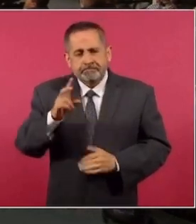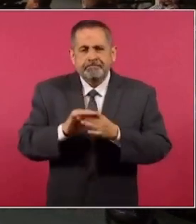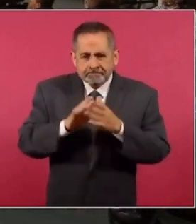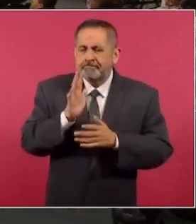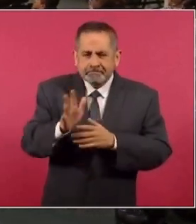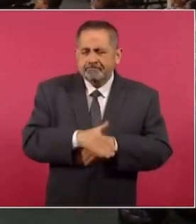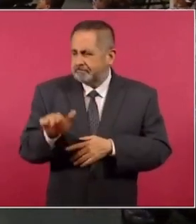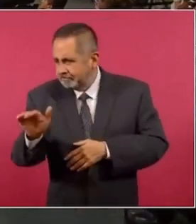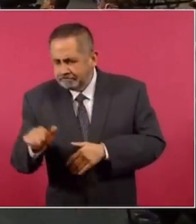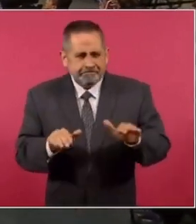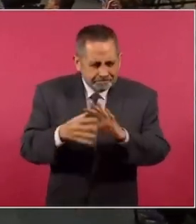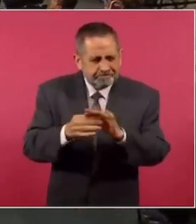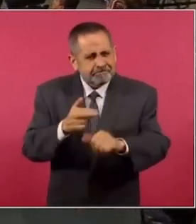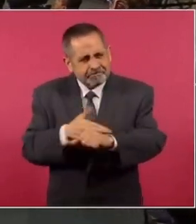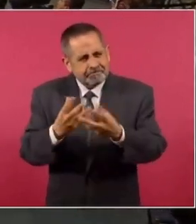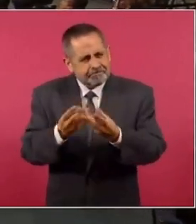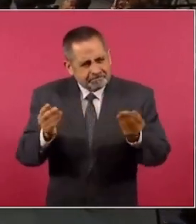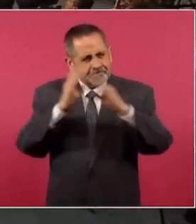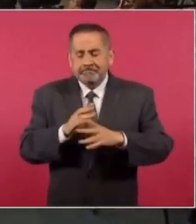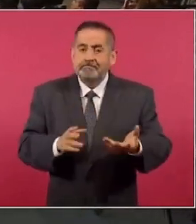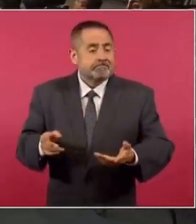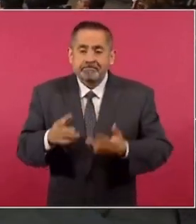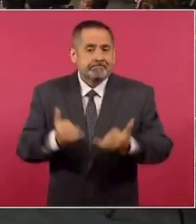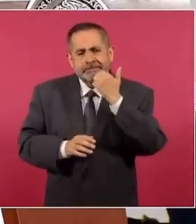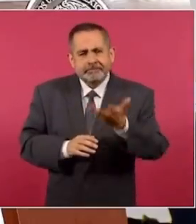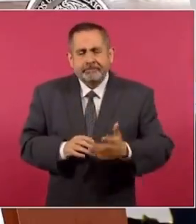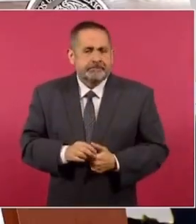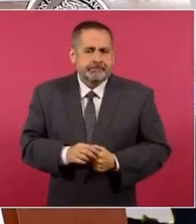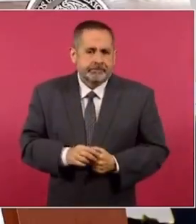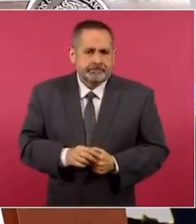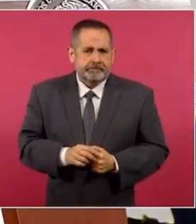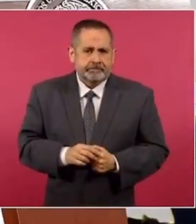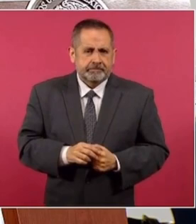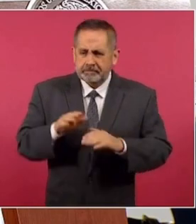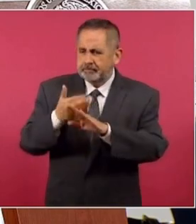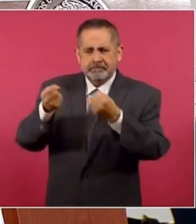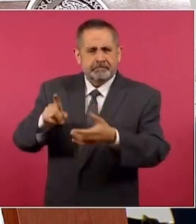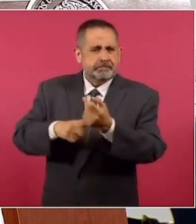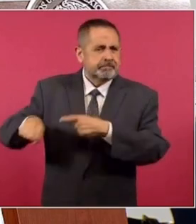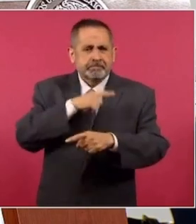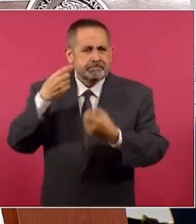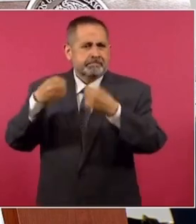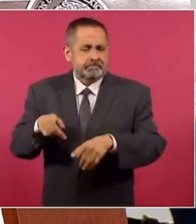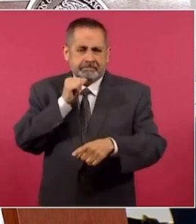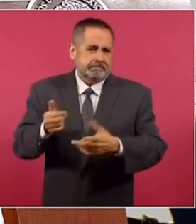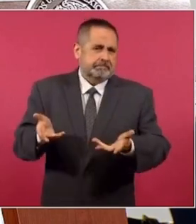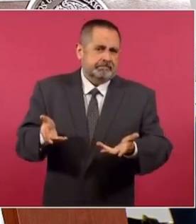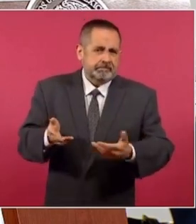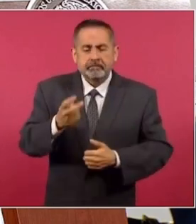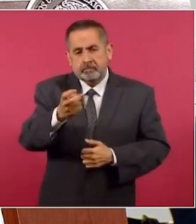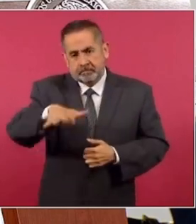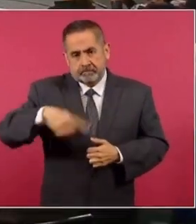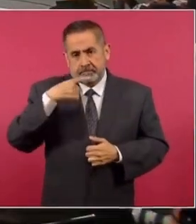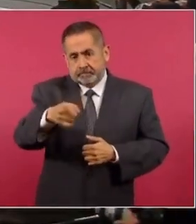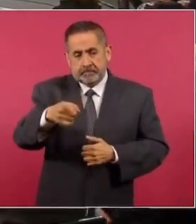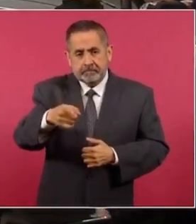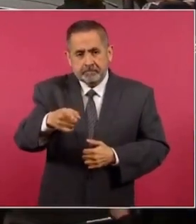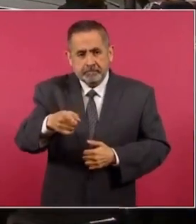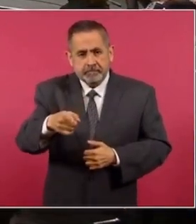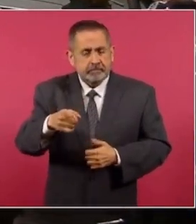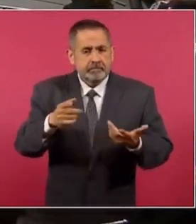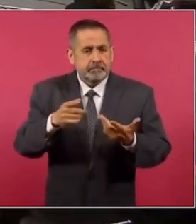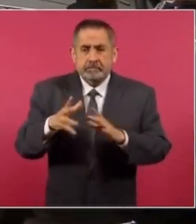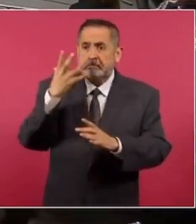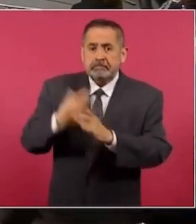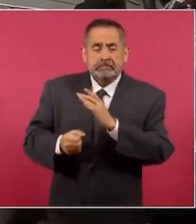buscado la forma y no queremos actuar afectando a nadie. Esto, por ejemplo, que me dices de que tuvo que